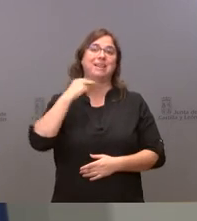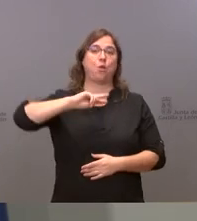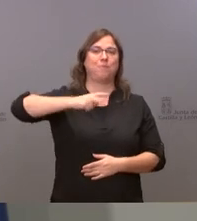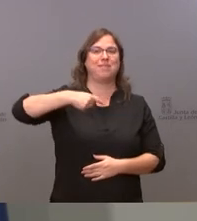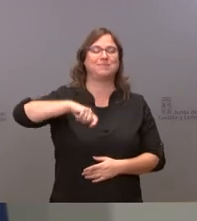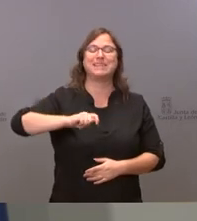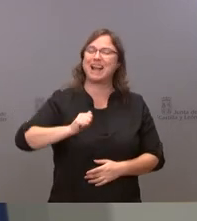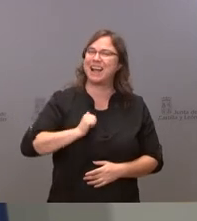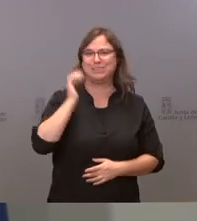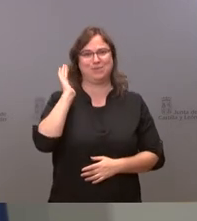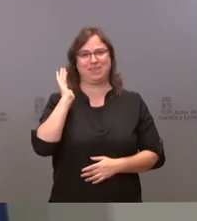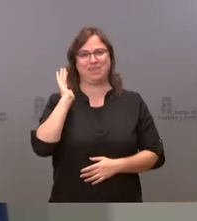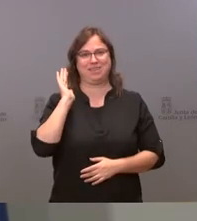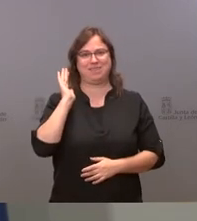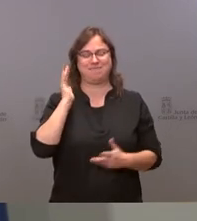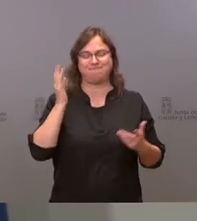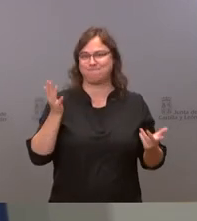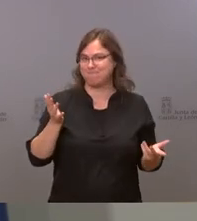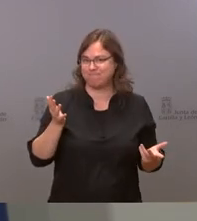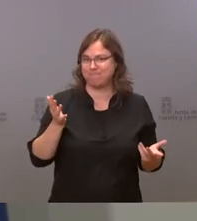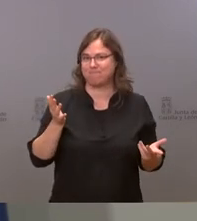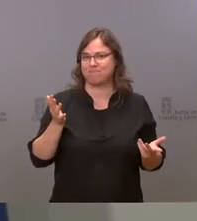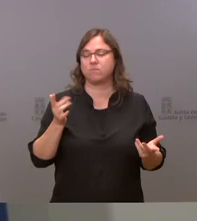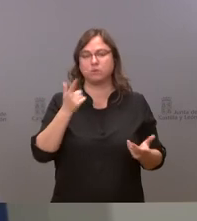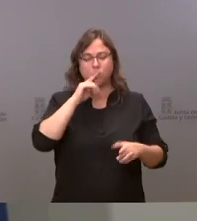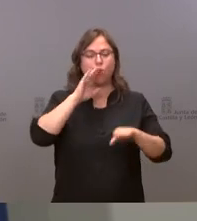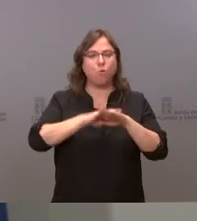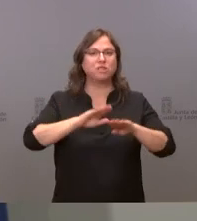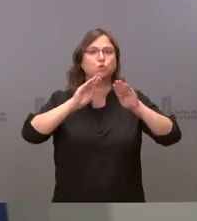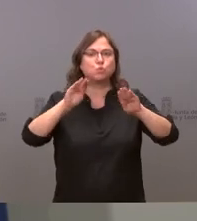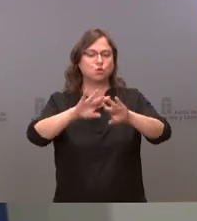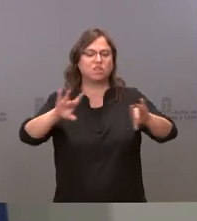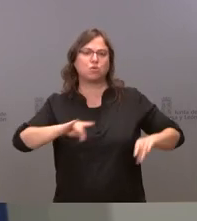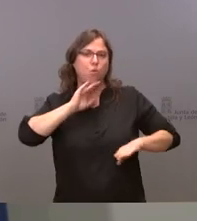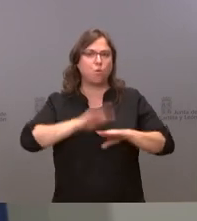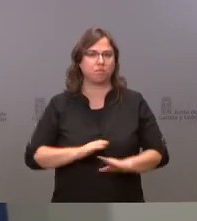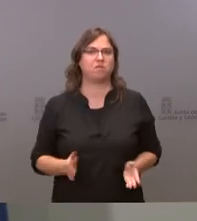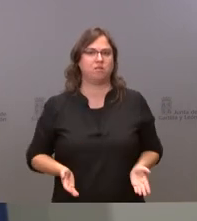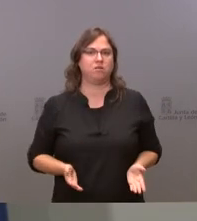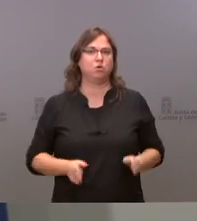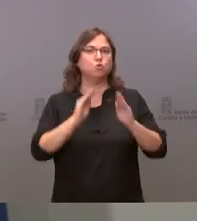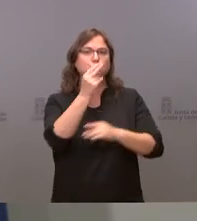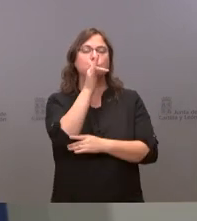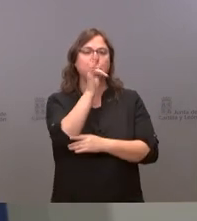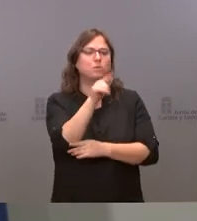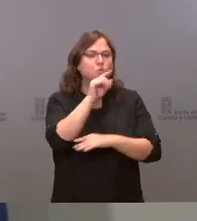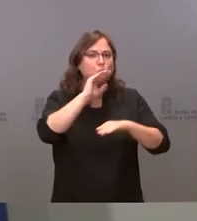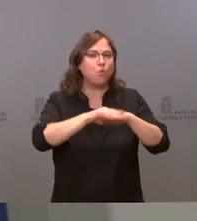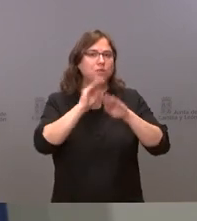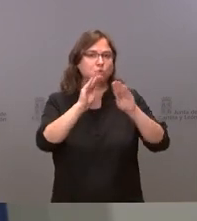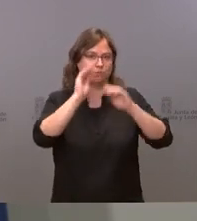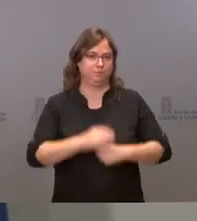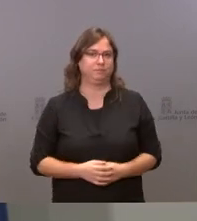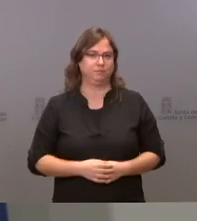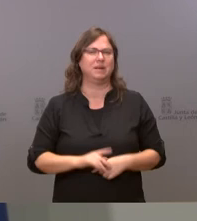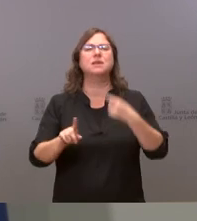cumpla usted con su territorio cumpla usted con sus promesas y la primera pregunta